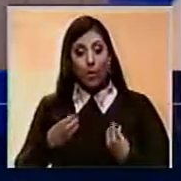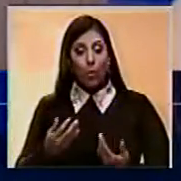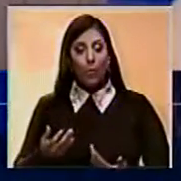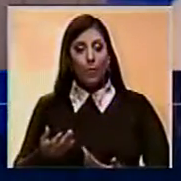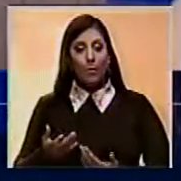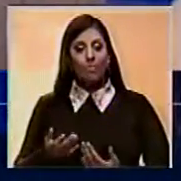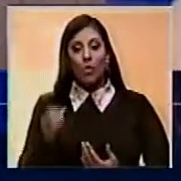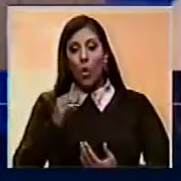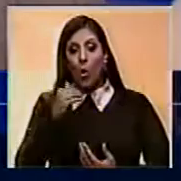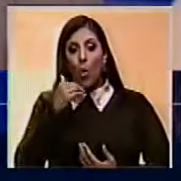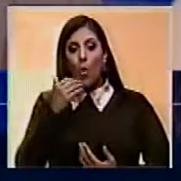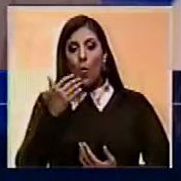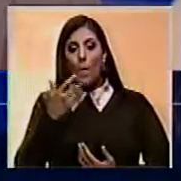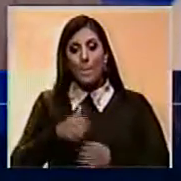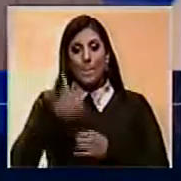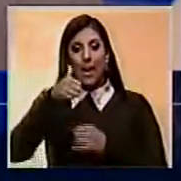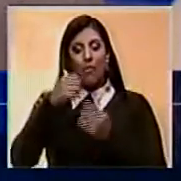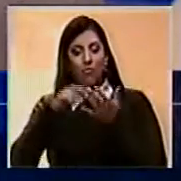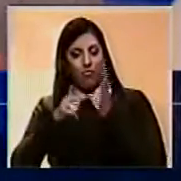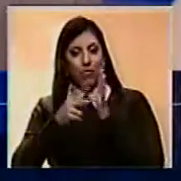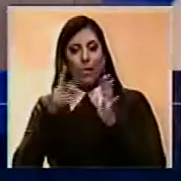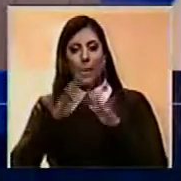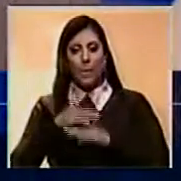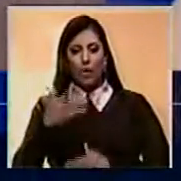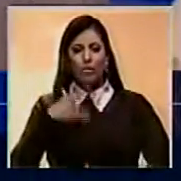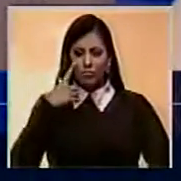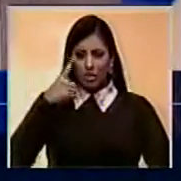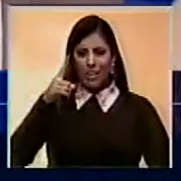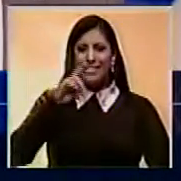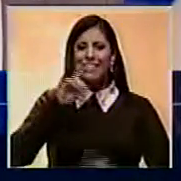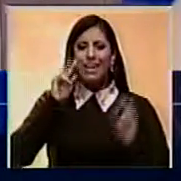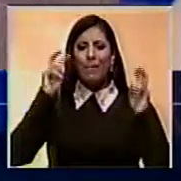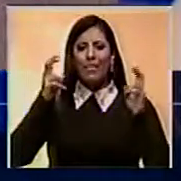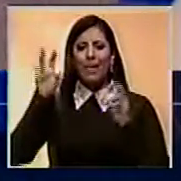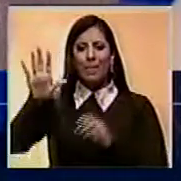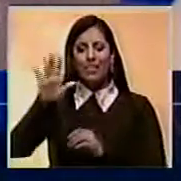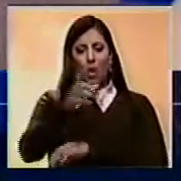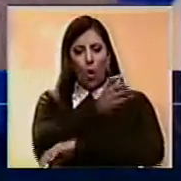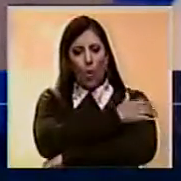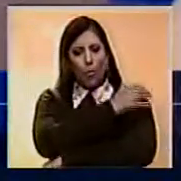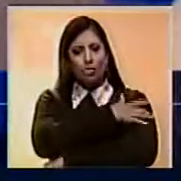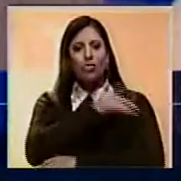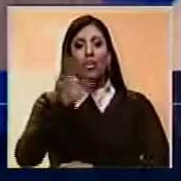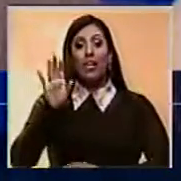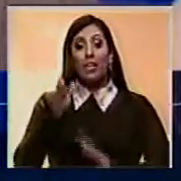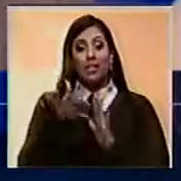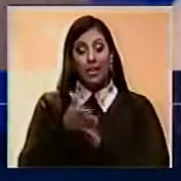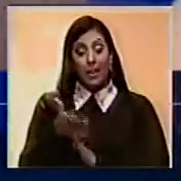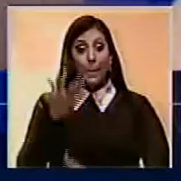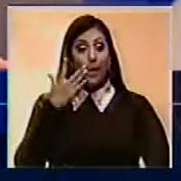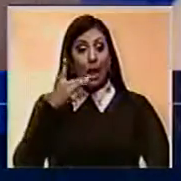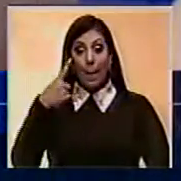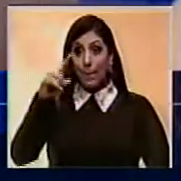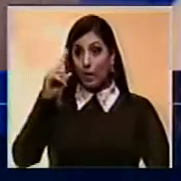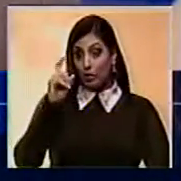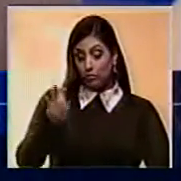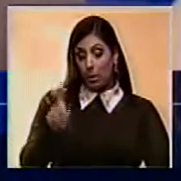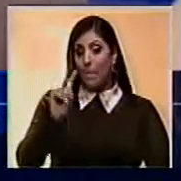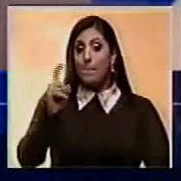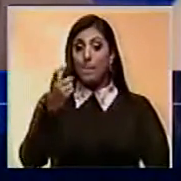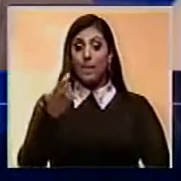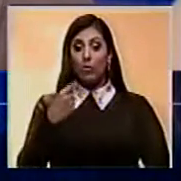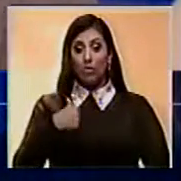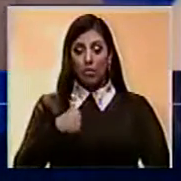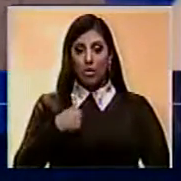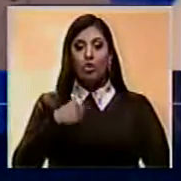generando mayores estrategias porque, insisto, es un tema de la oposición, es un tema de la derecha que, si alguien me preguntara a mí,